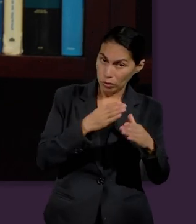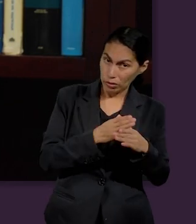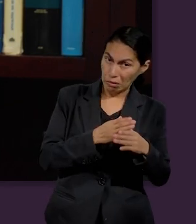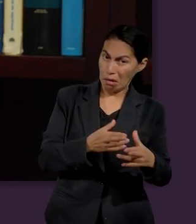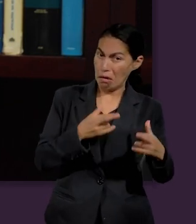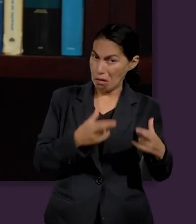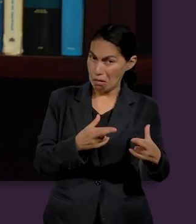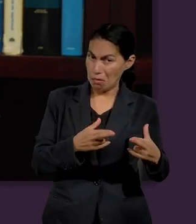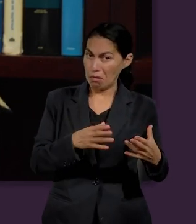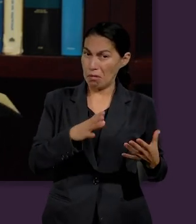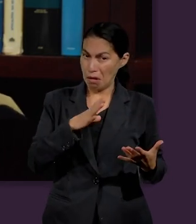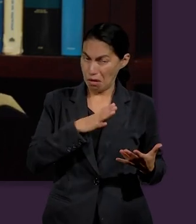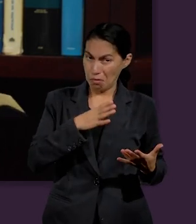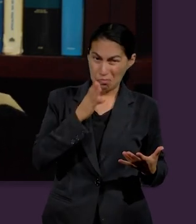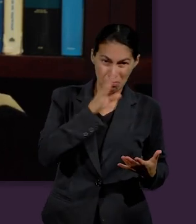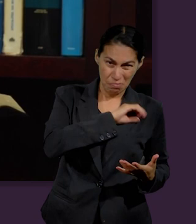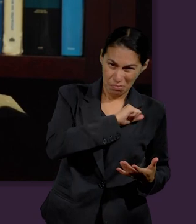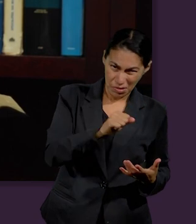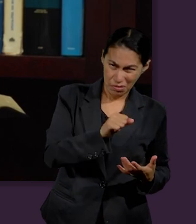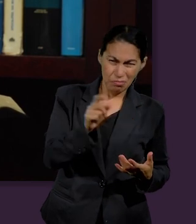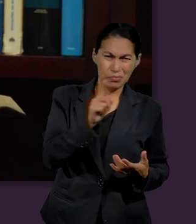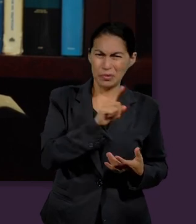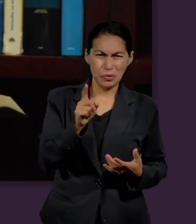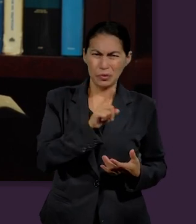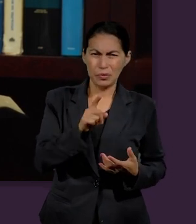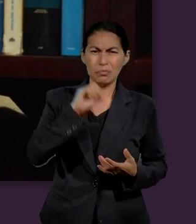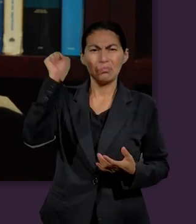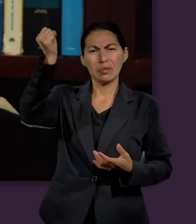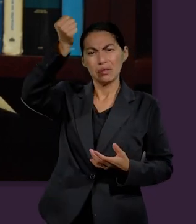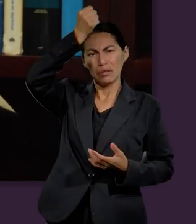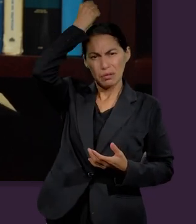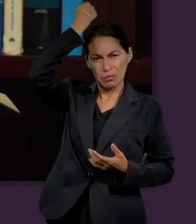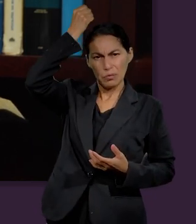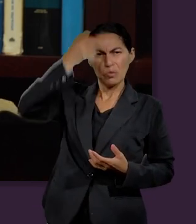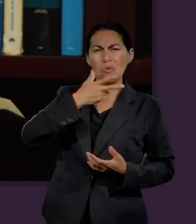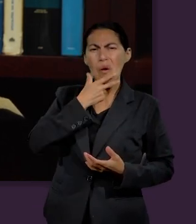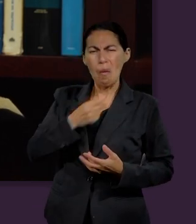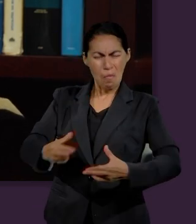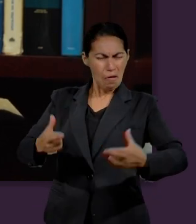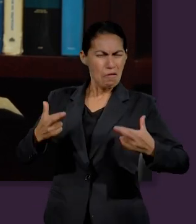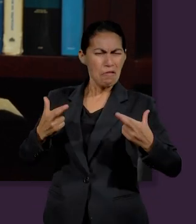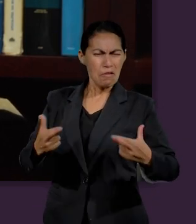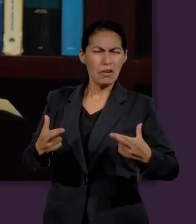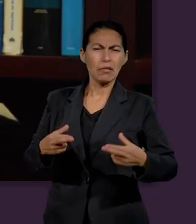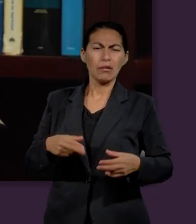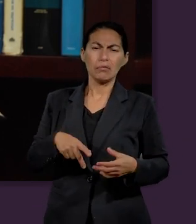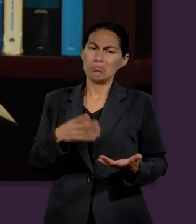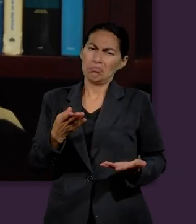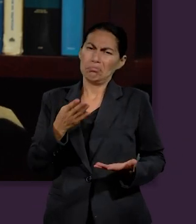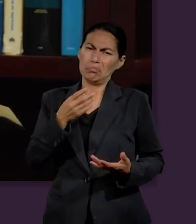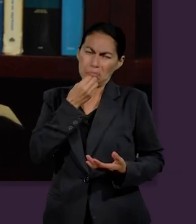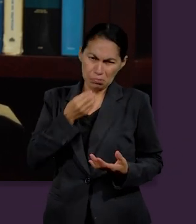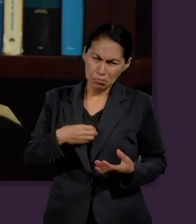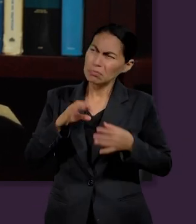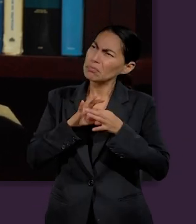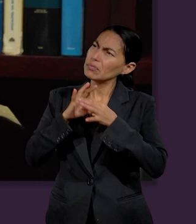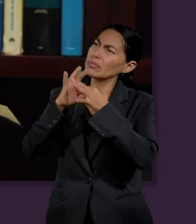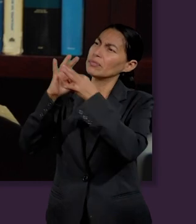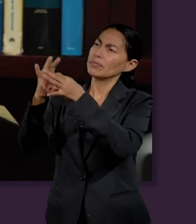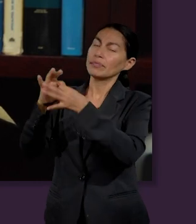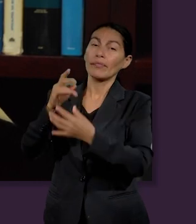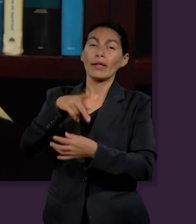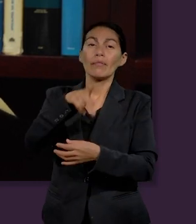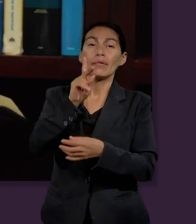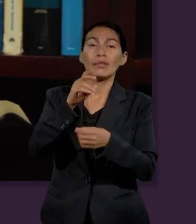nos recuerda que no tiene nada malo tener riquezas materiales, no es ningún pecado, la Biblia no los condena, Salomón también fue un hombre